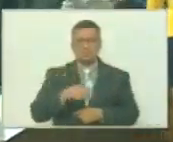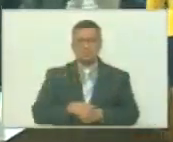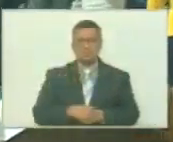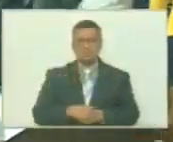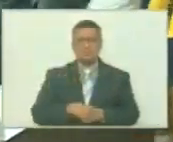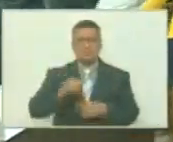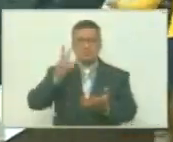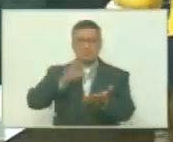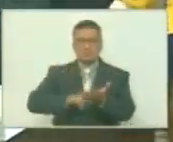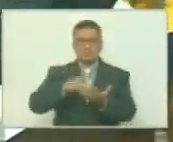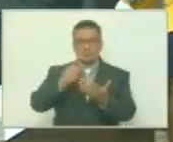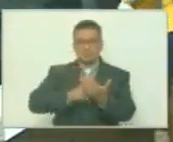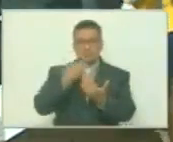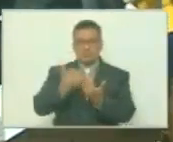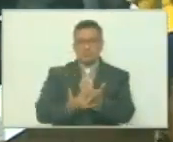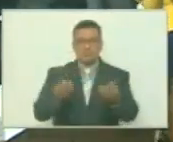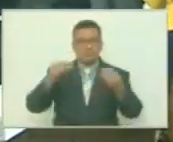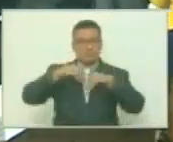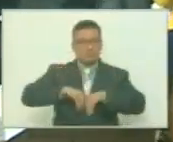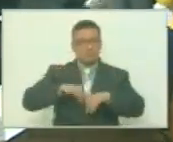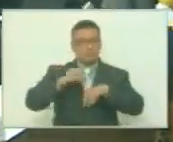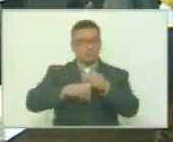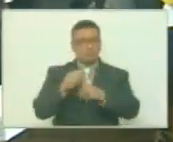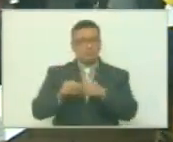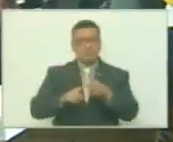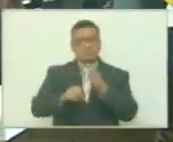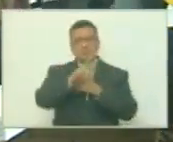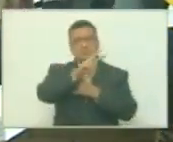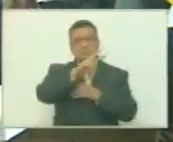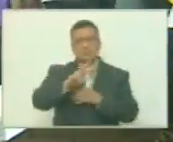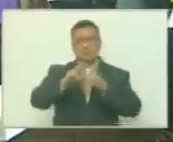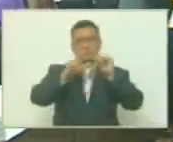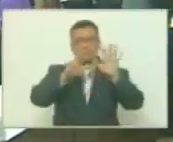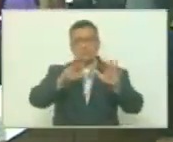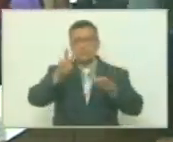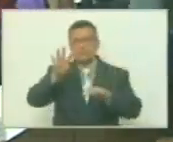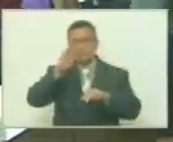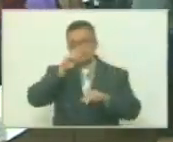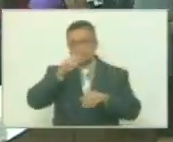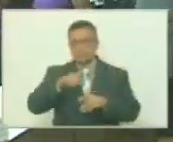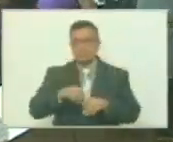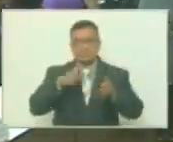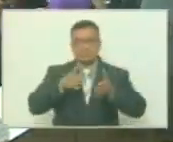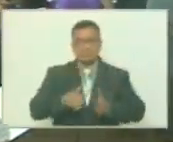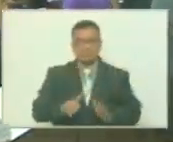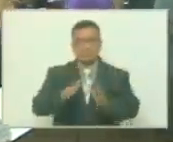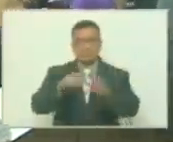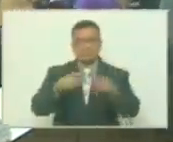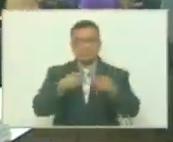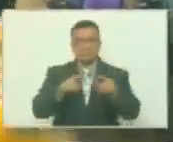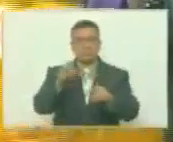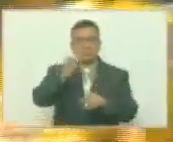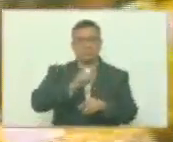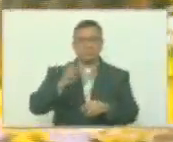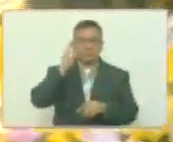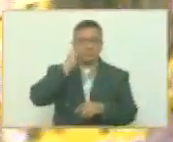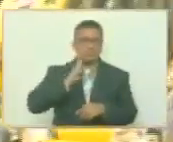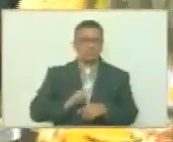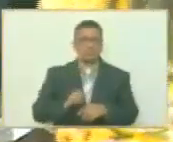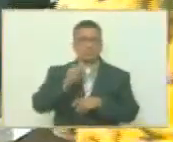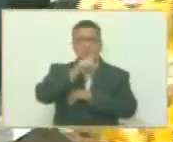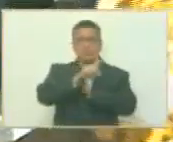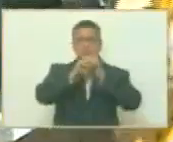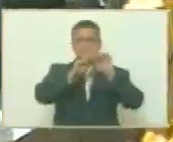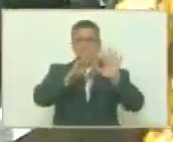aprobó el proyecto de acuerdo con motivo a los 239 años del natalicio del libertador Simón Bolívar 199